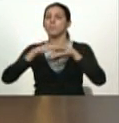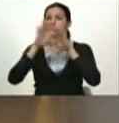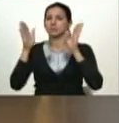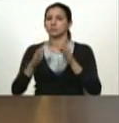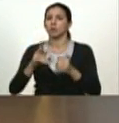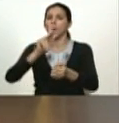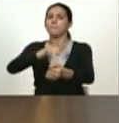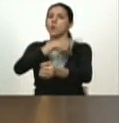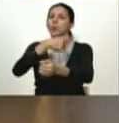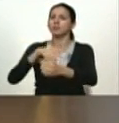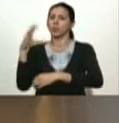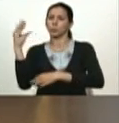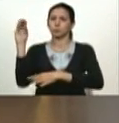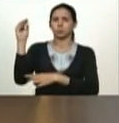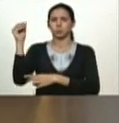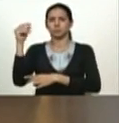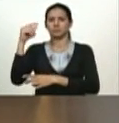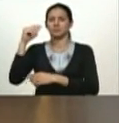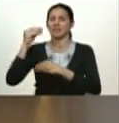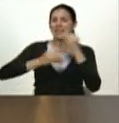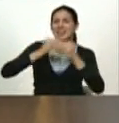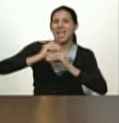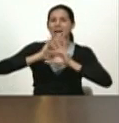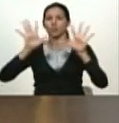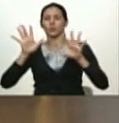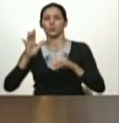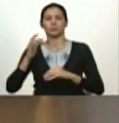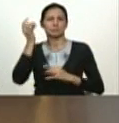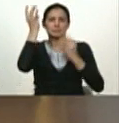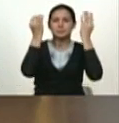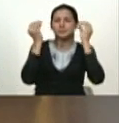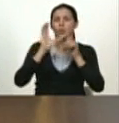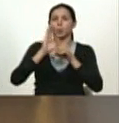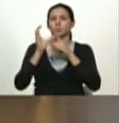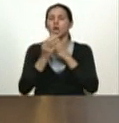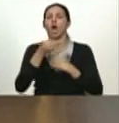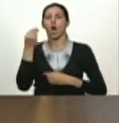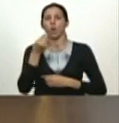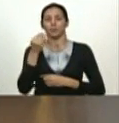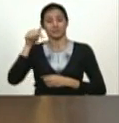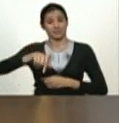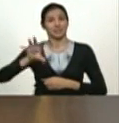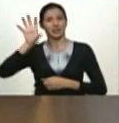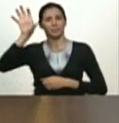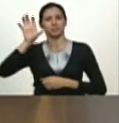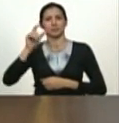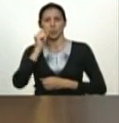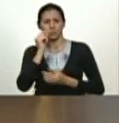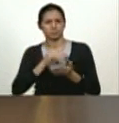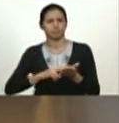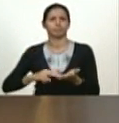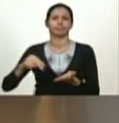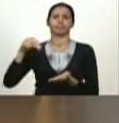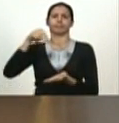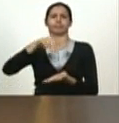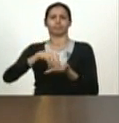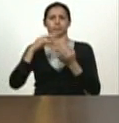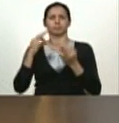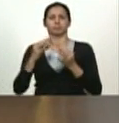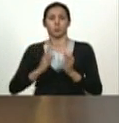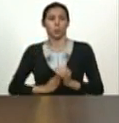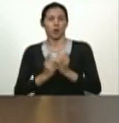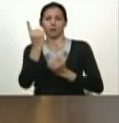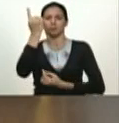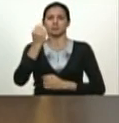titiritero creador cultural joven de esta patria que se ha levantado verdaderamente uno de estos